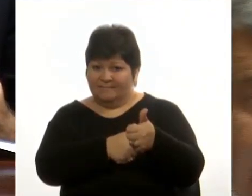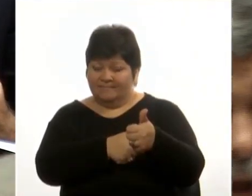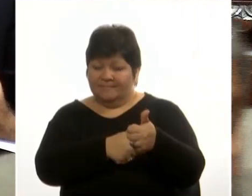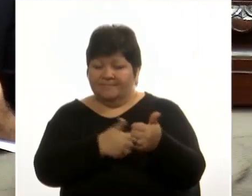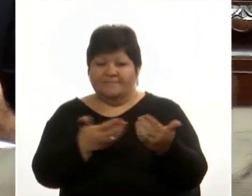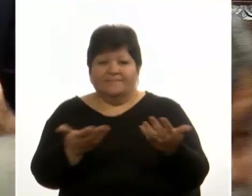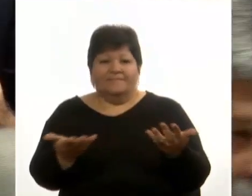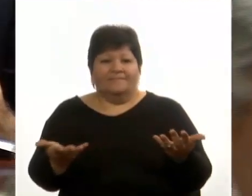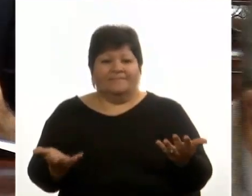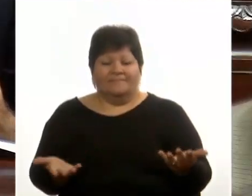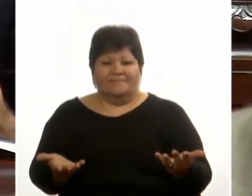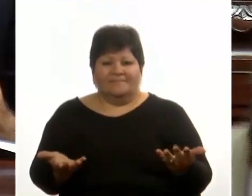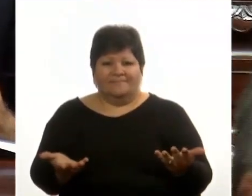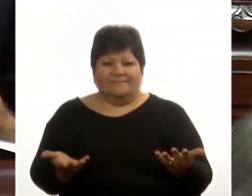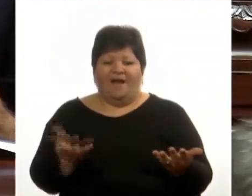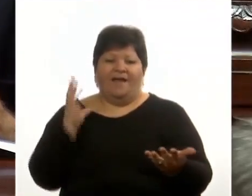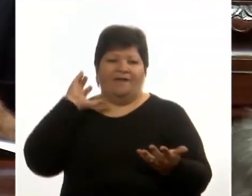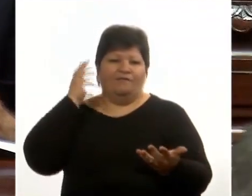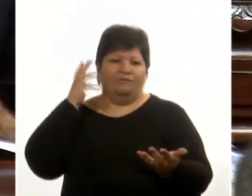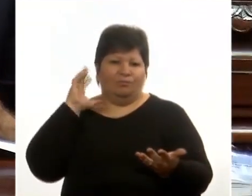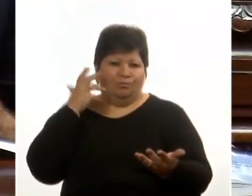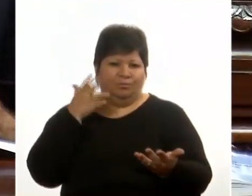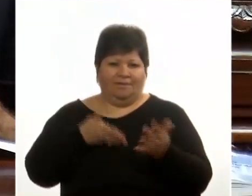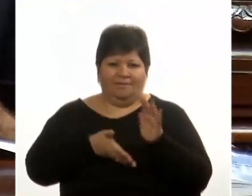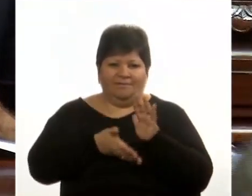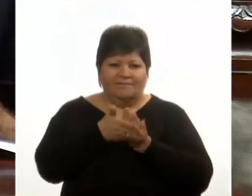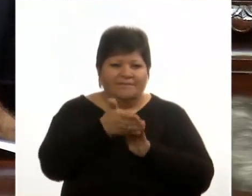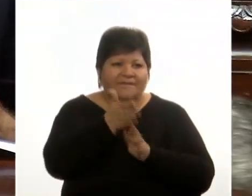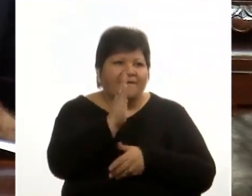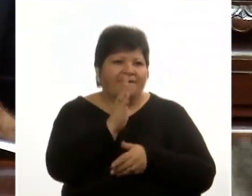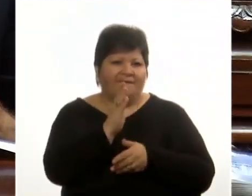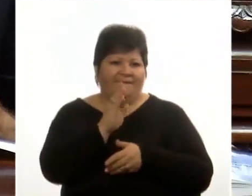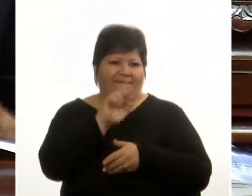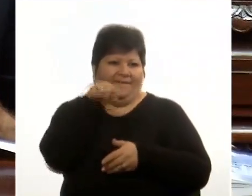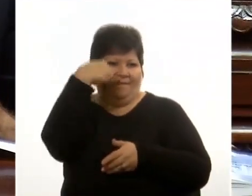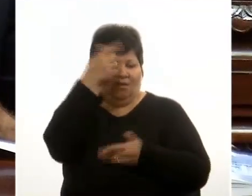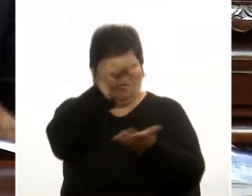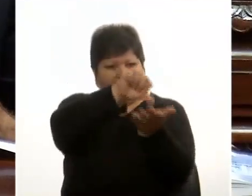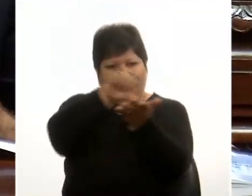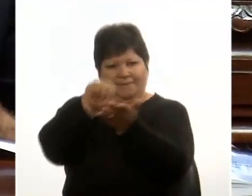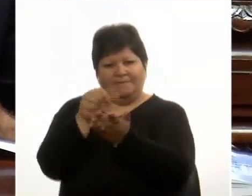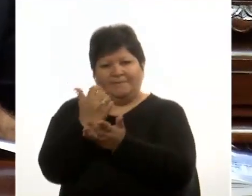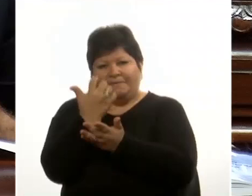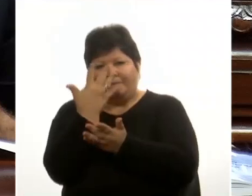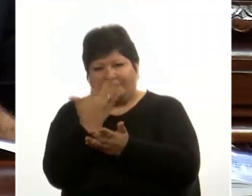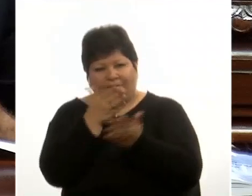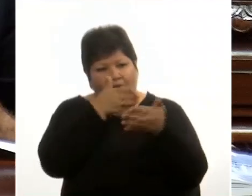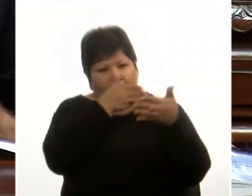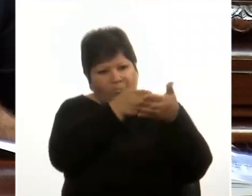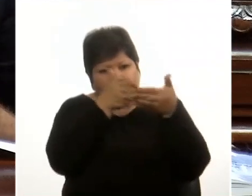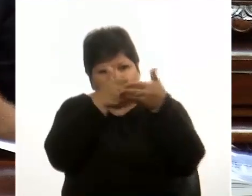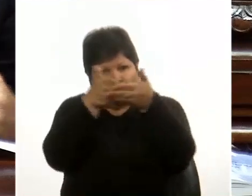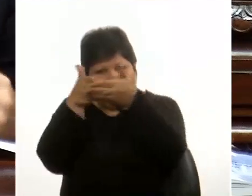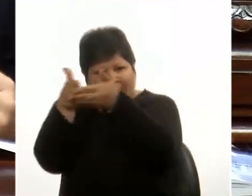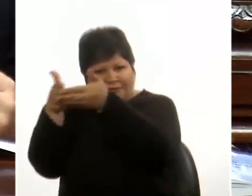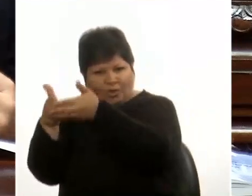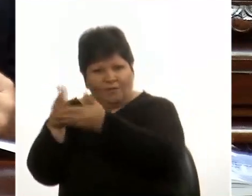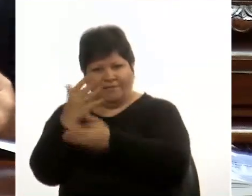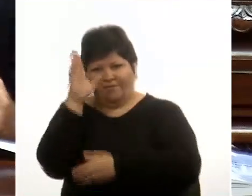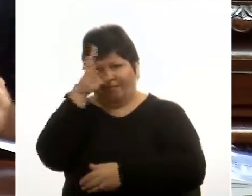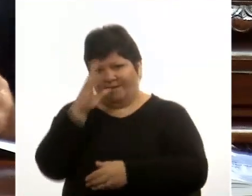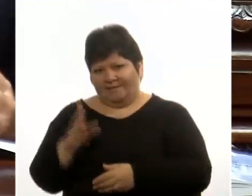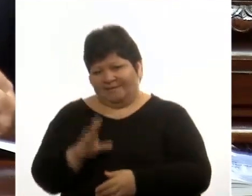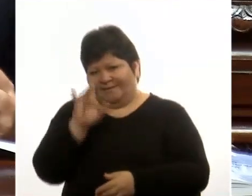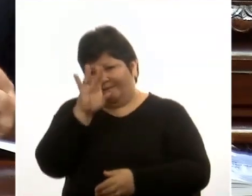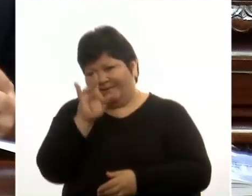Para salir la fruta del Uruguay, recorre 5 puertos en Brasil, lo que le agrega 15